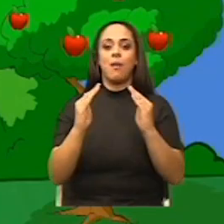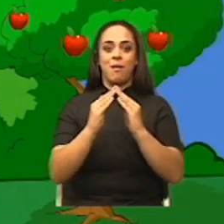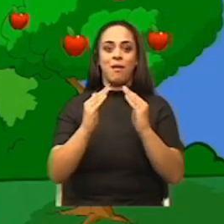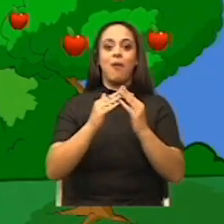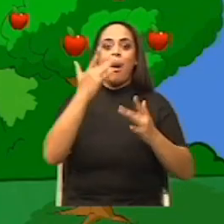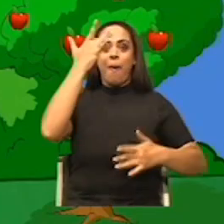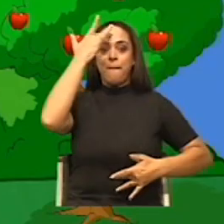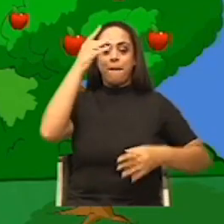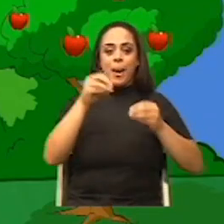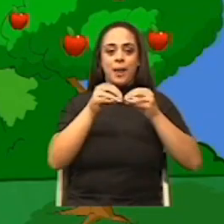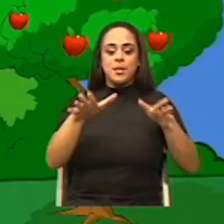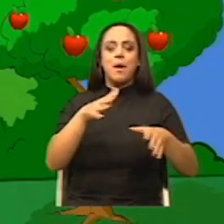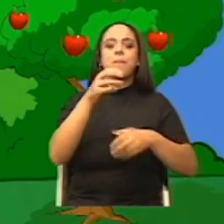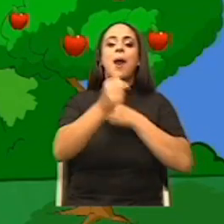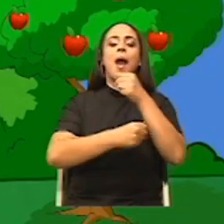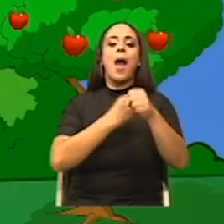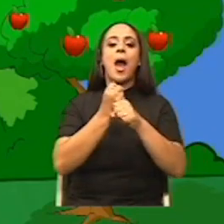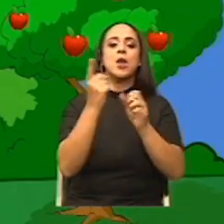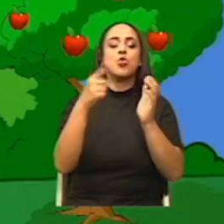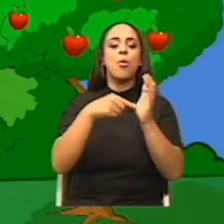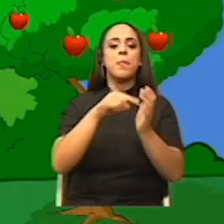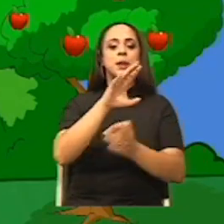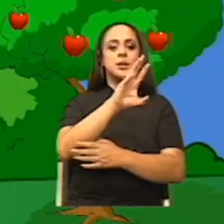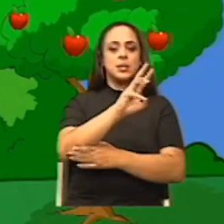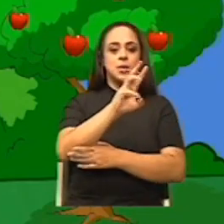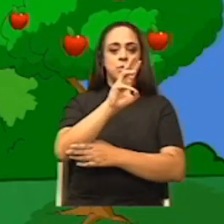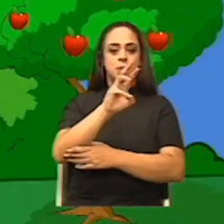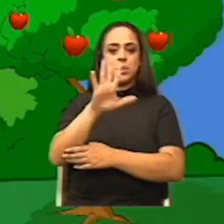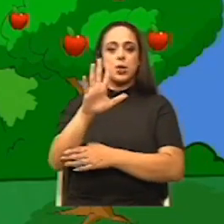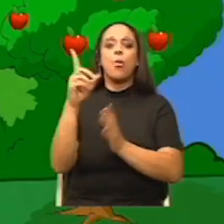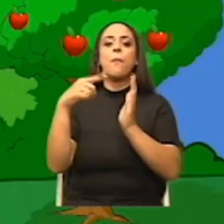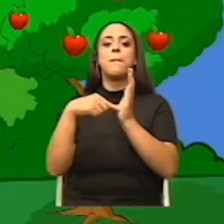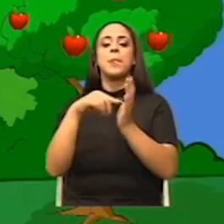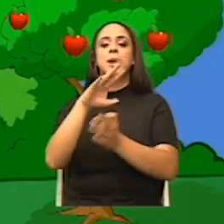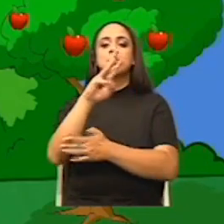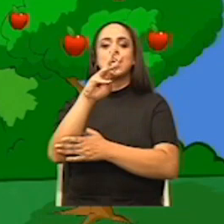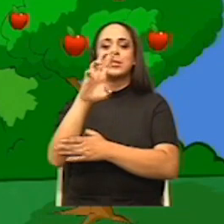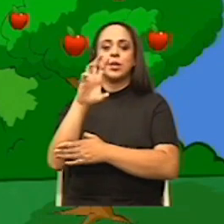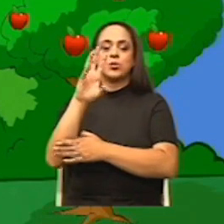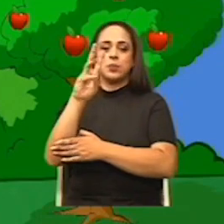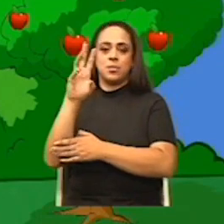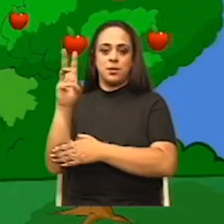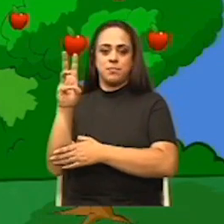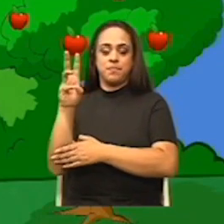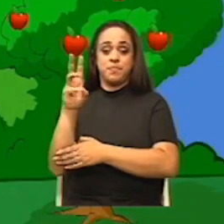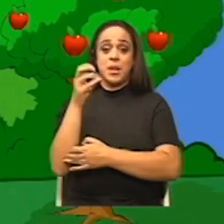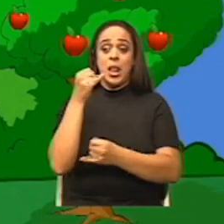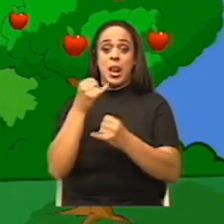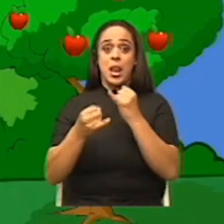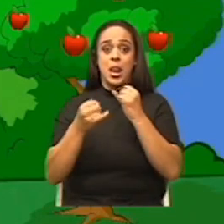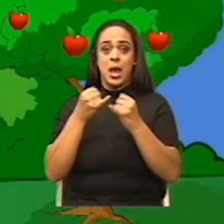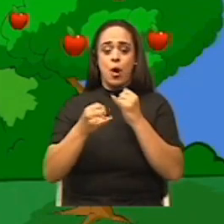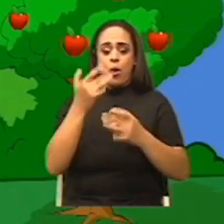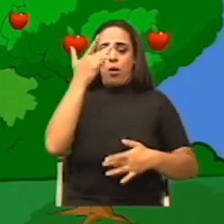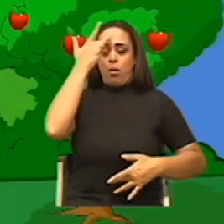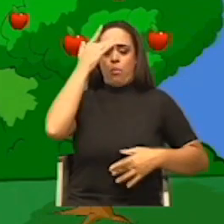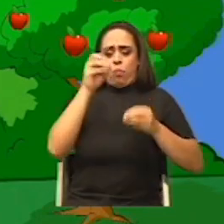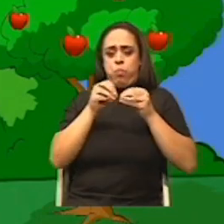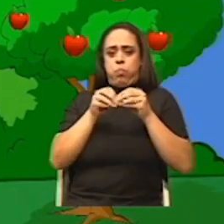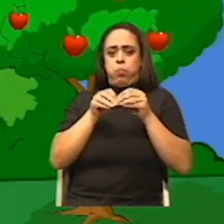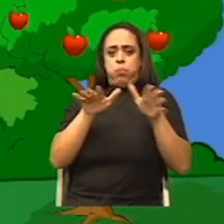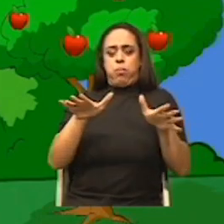1665 y 1666, la última epidemia de peste bubónica